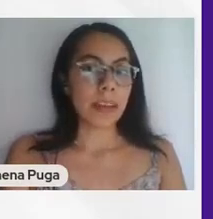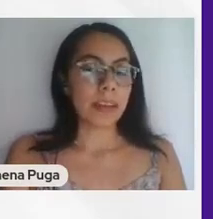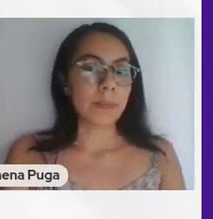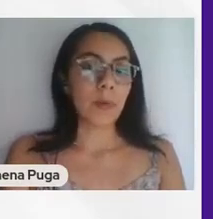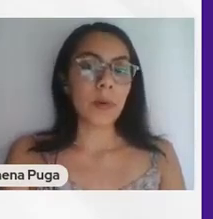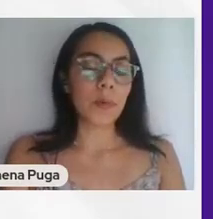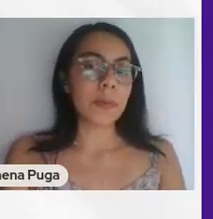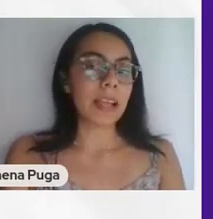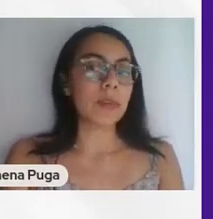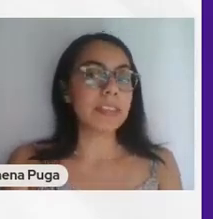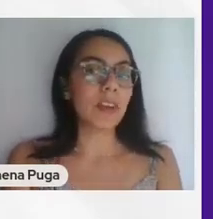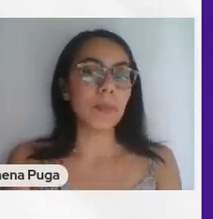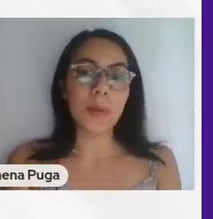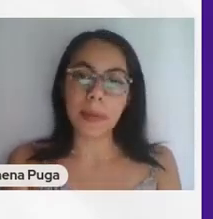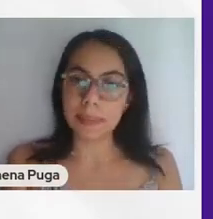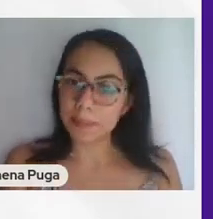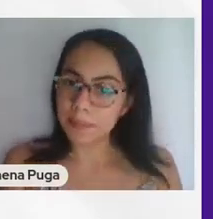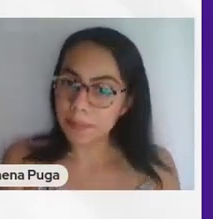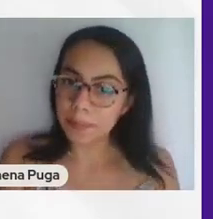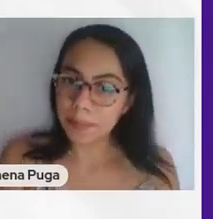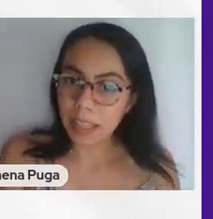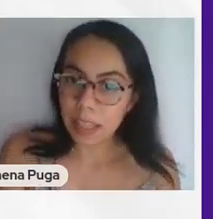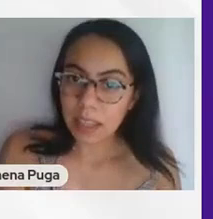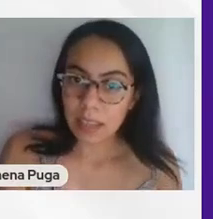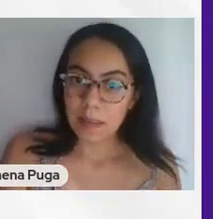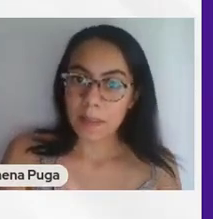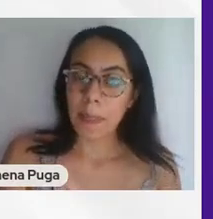Súper, muy bien, lo hicieron muy bien.